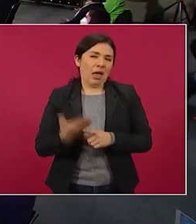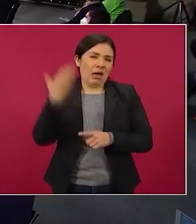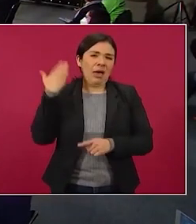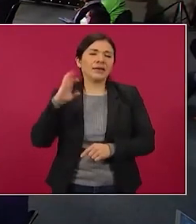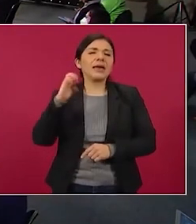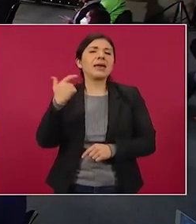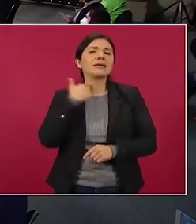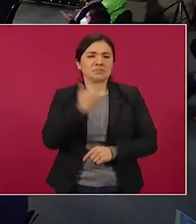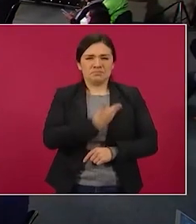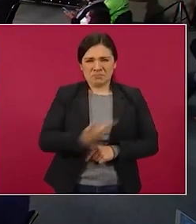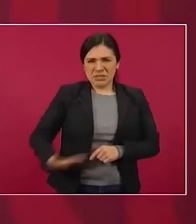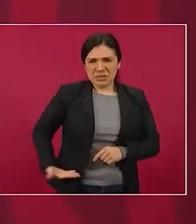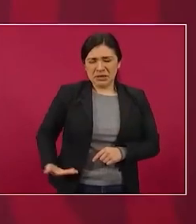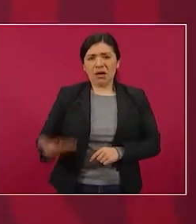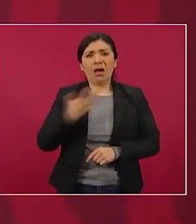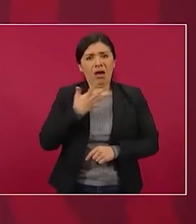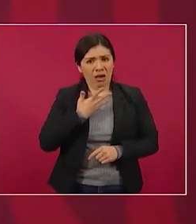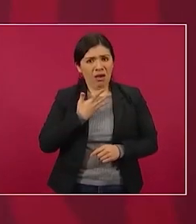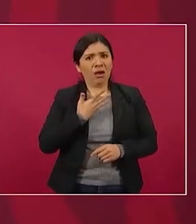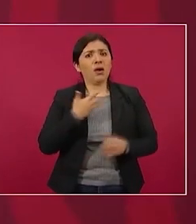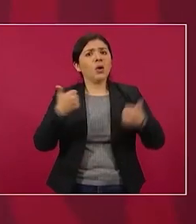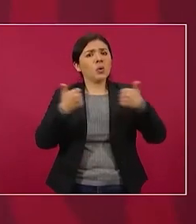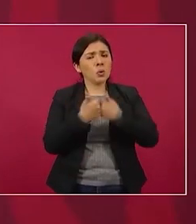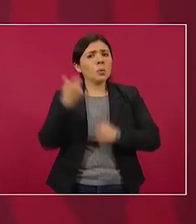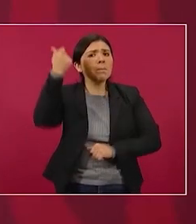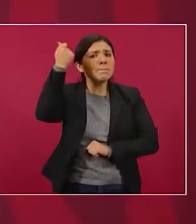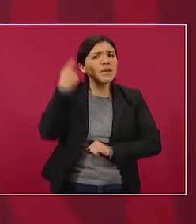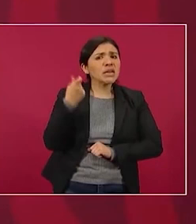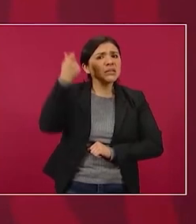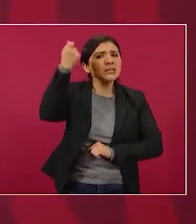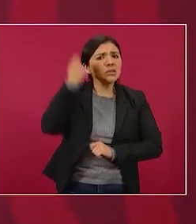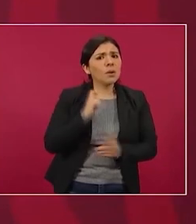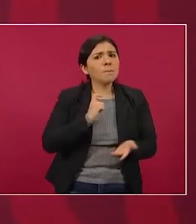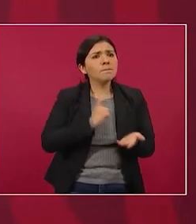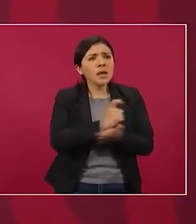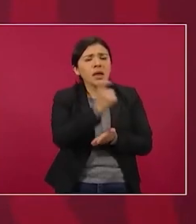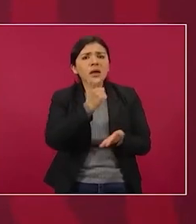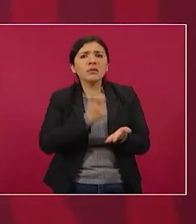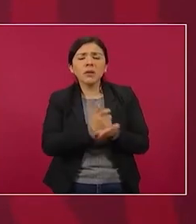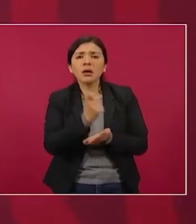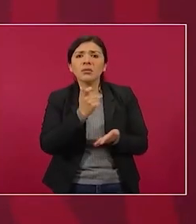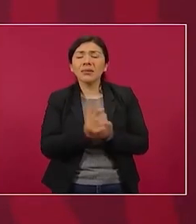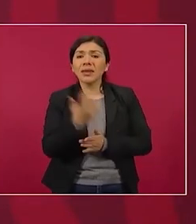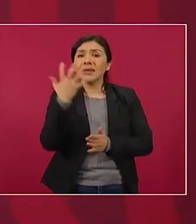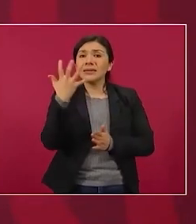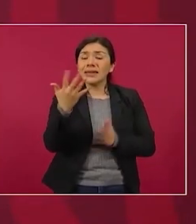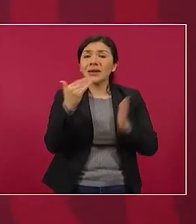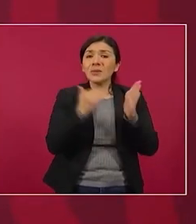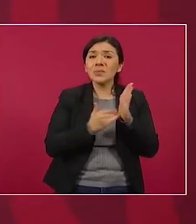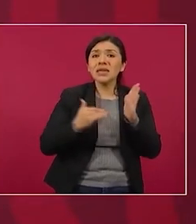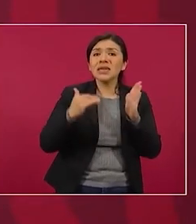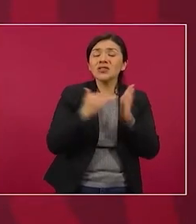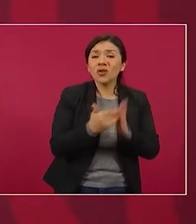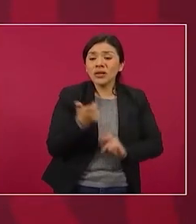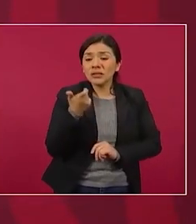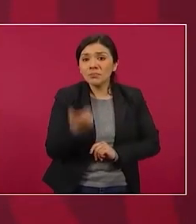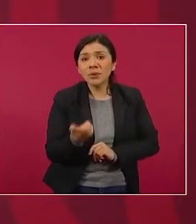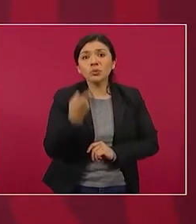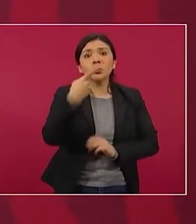recibían pensiones de cinco millones de pesos mensuales.